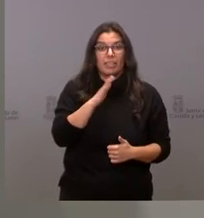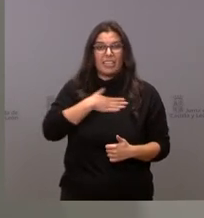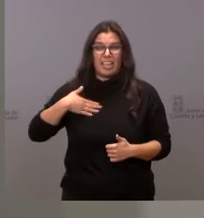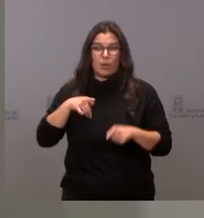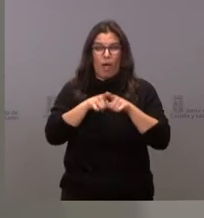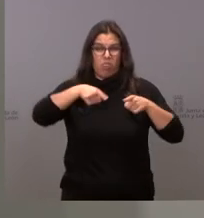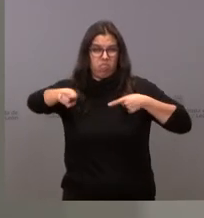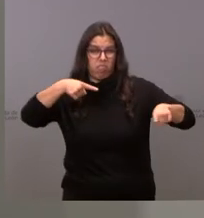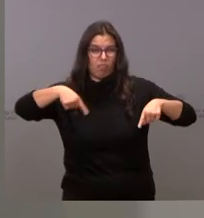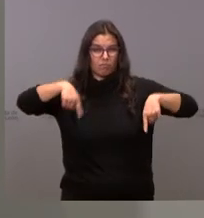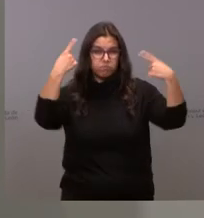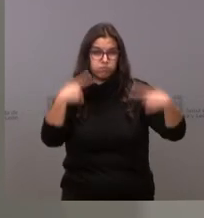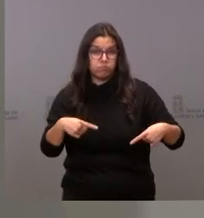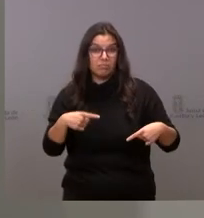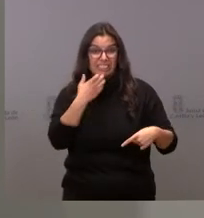y el enfrentamiento